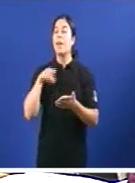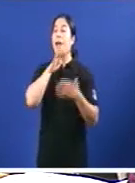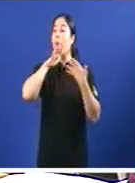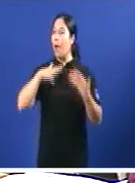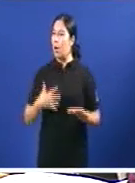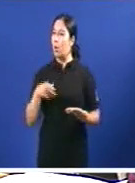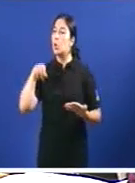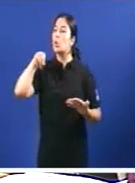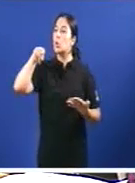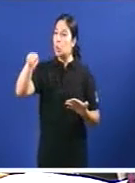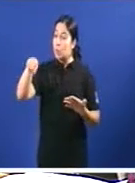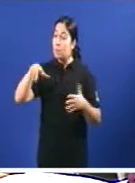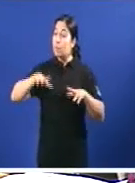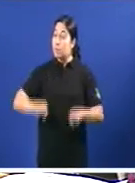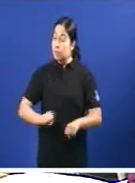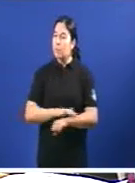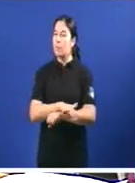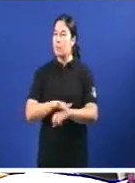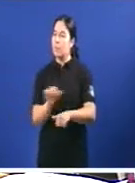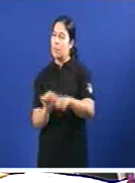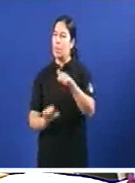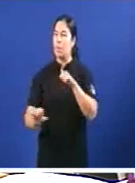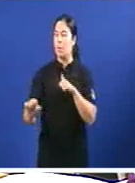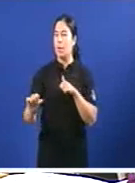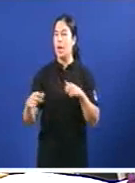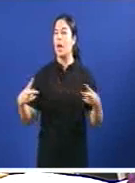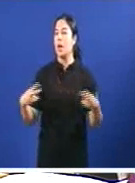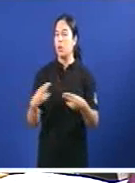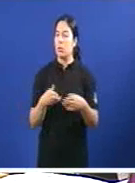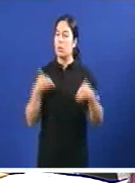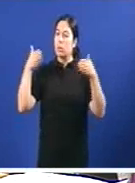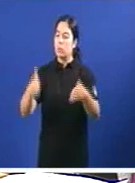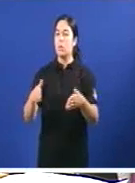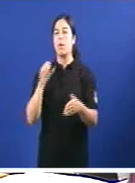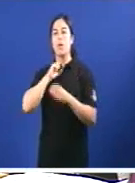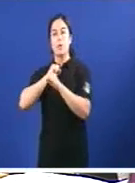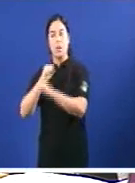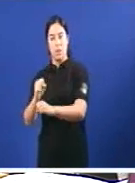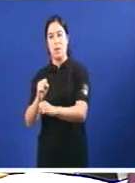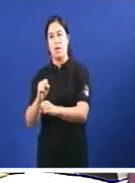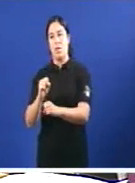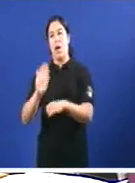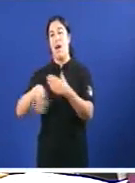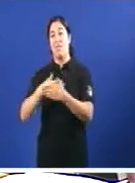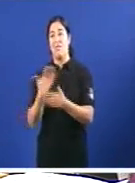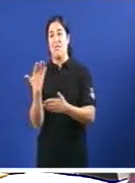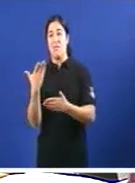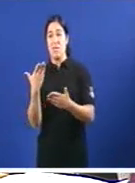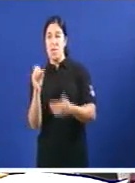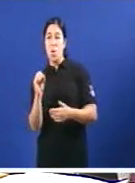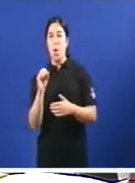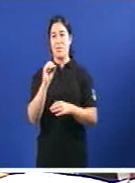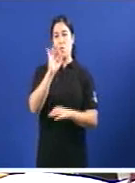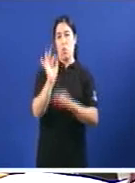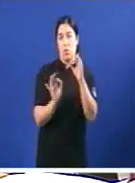recortou o orzamento Nada máis, nada menos que o 50% Pero voulle falar desas cartas da desesperación Que a razón de